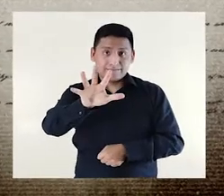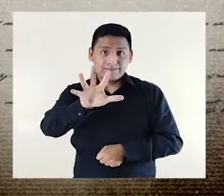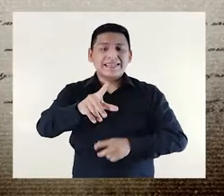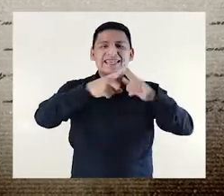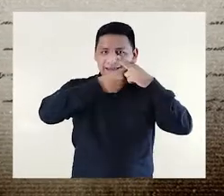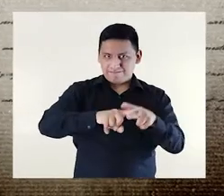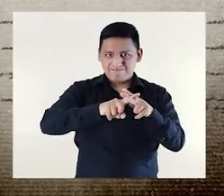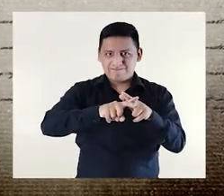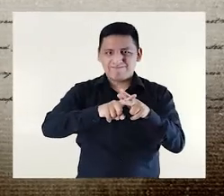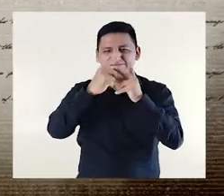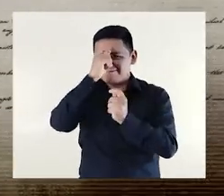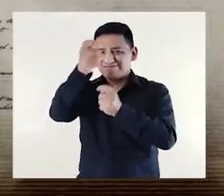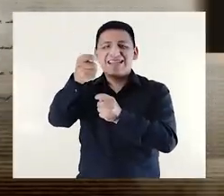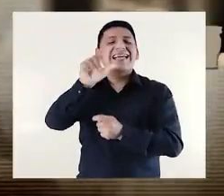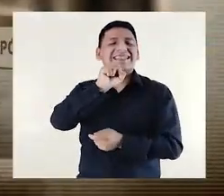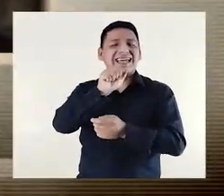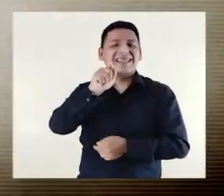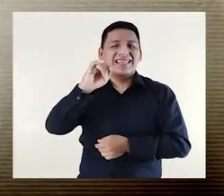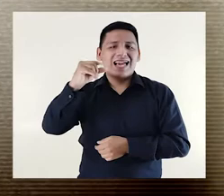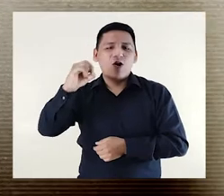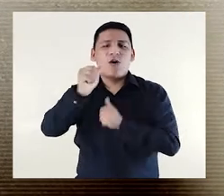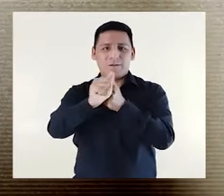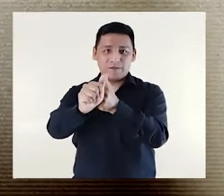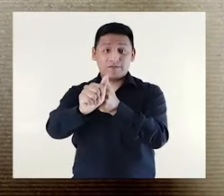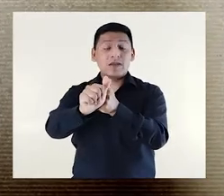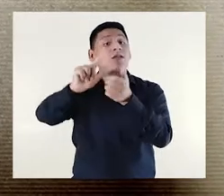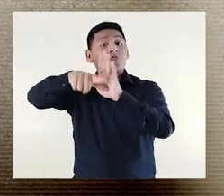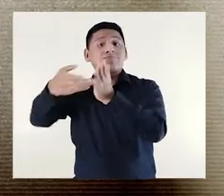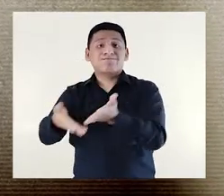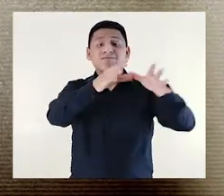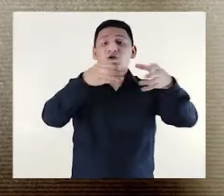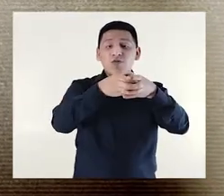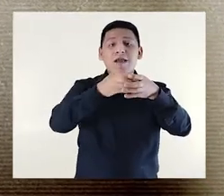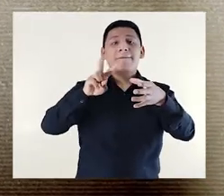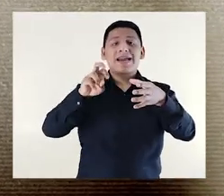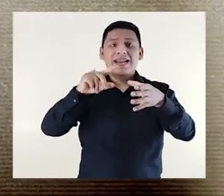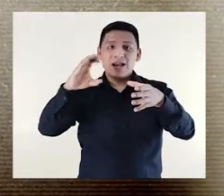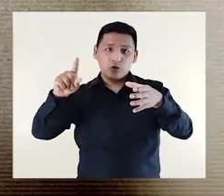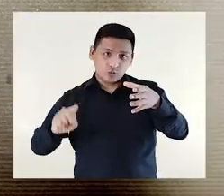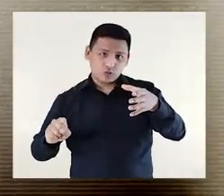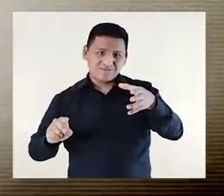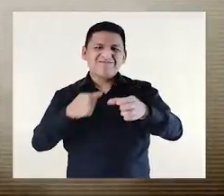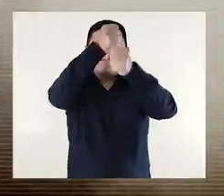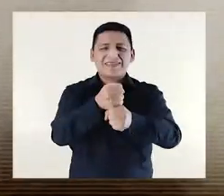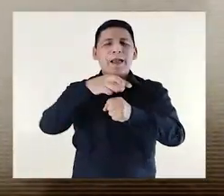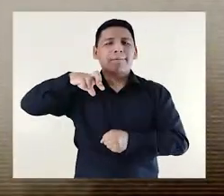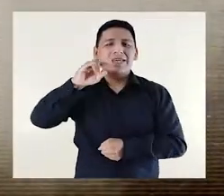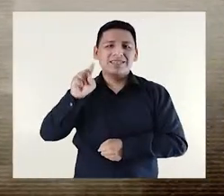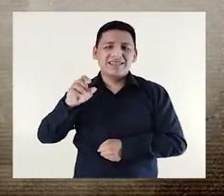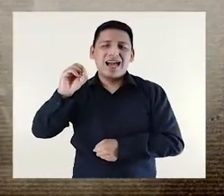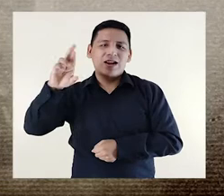y originalmente estuvo dedicada a Santiago Apóstol. Más tarde acoge a la cofradía de Veracruz, fundada por el